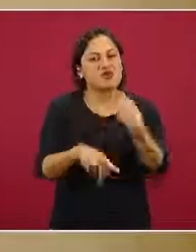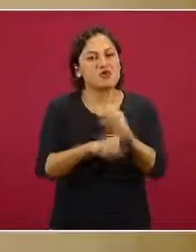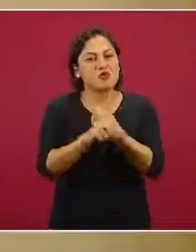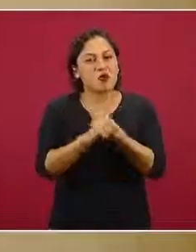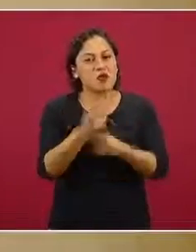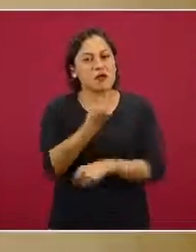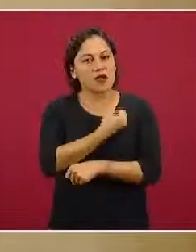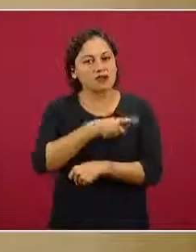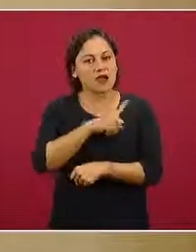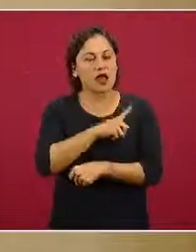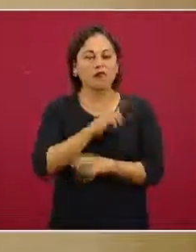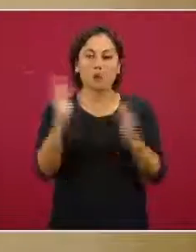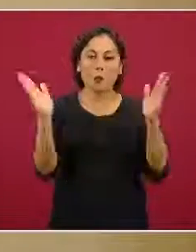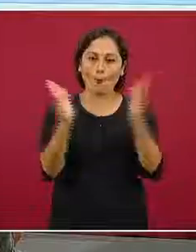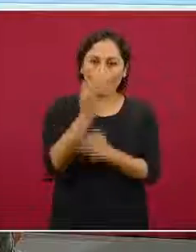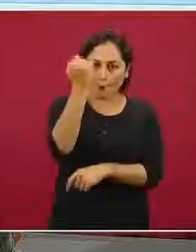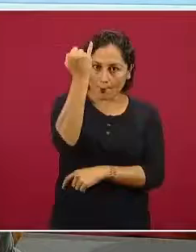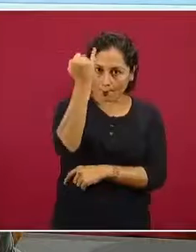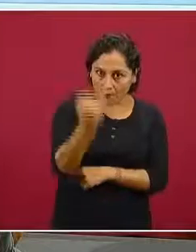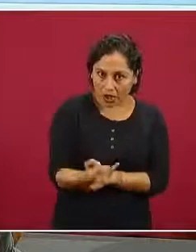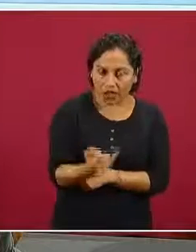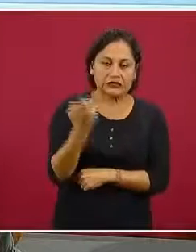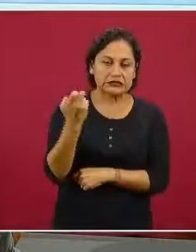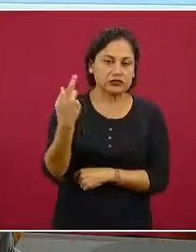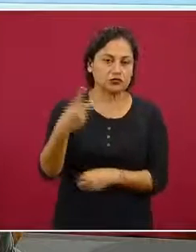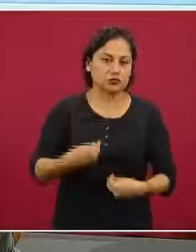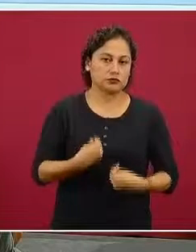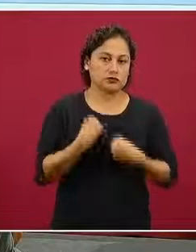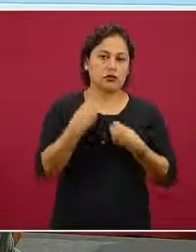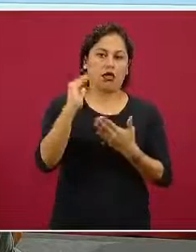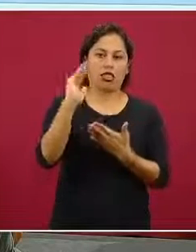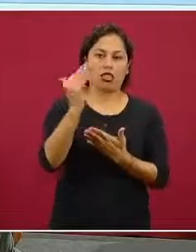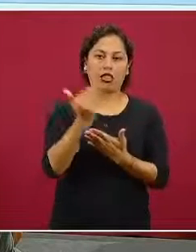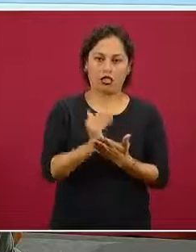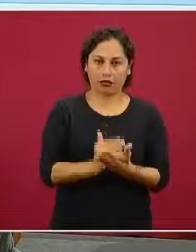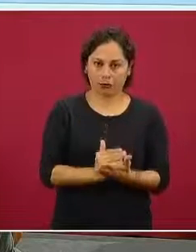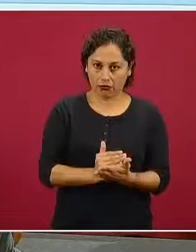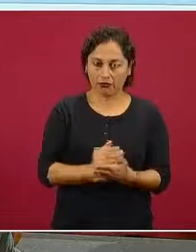contribuyentes de una salud plena en el individuo. La siguiente, por favor.